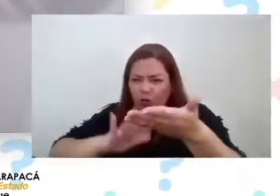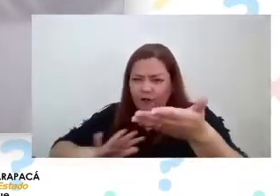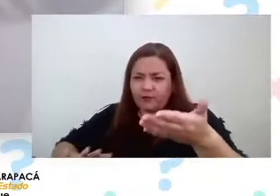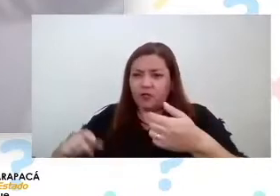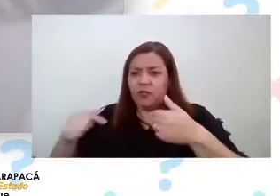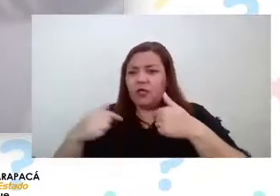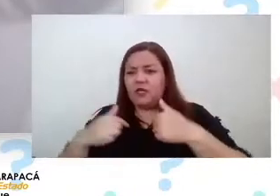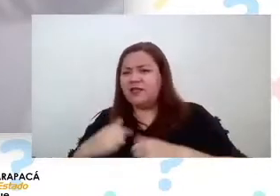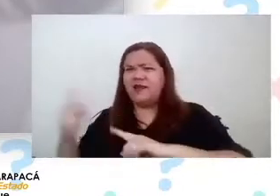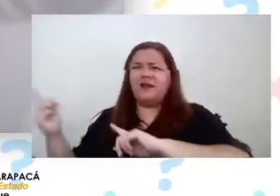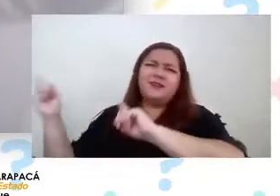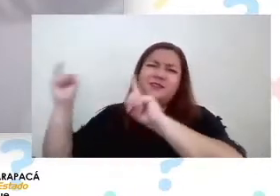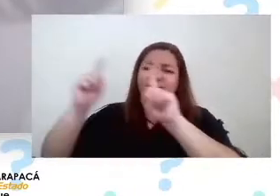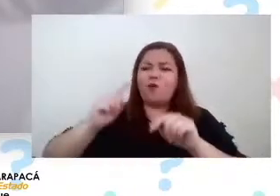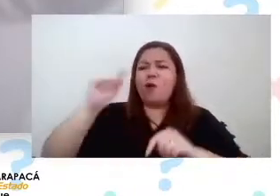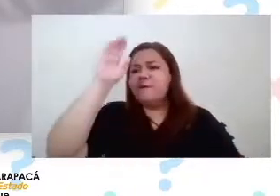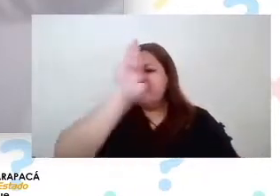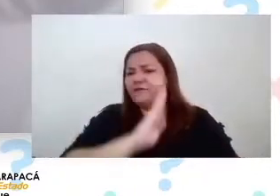biólogos